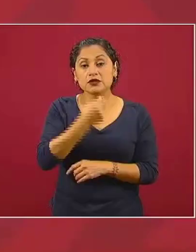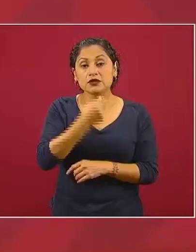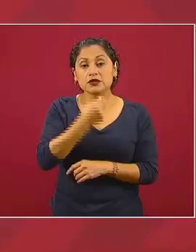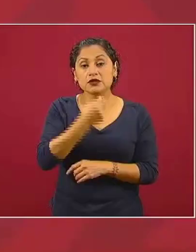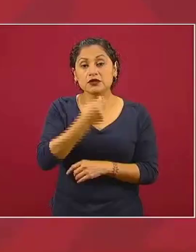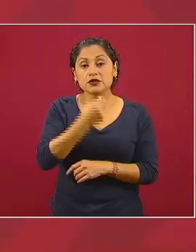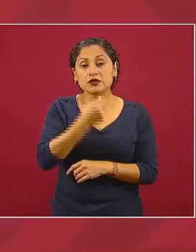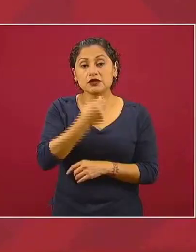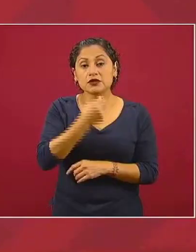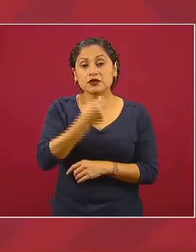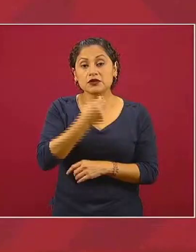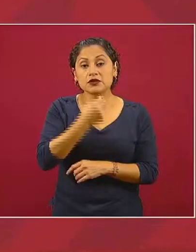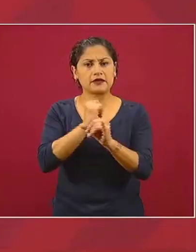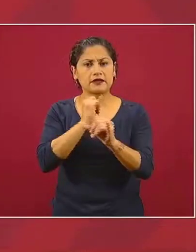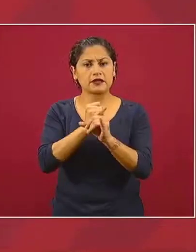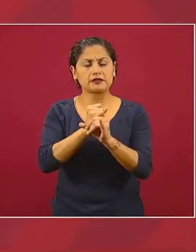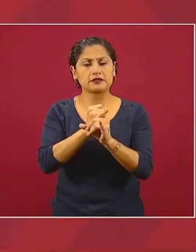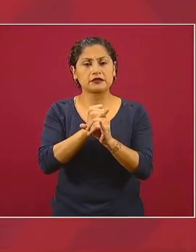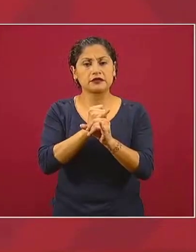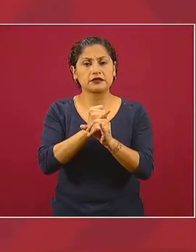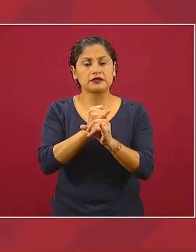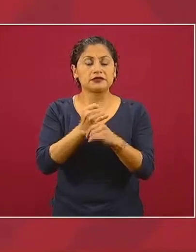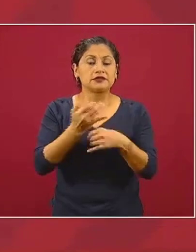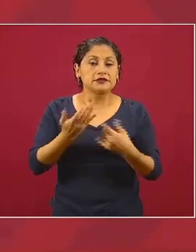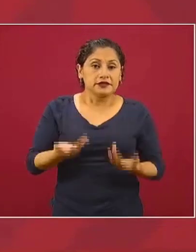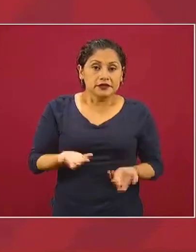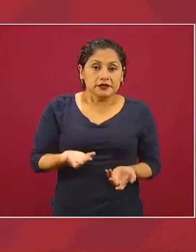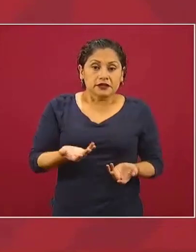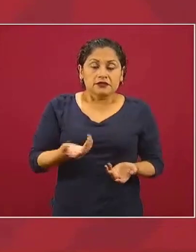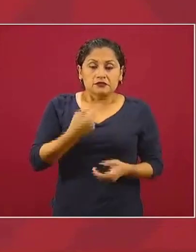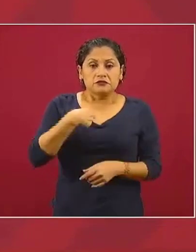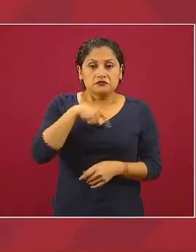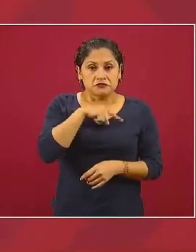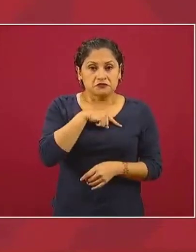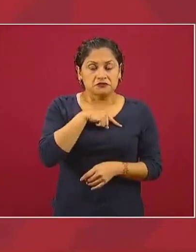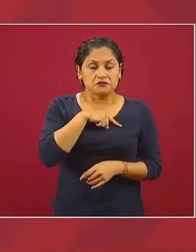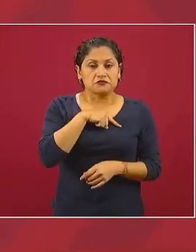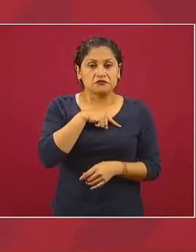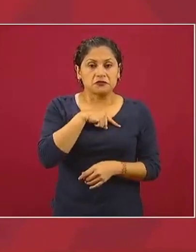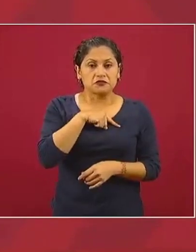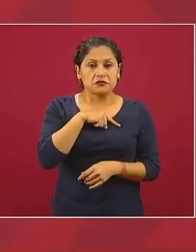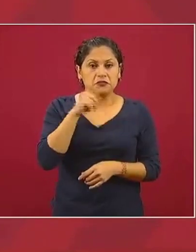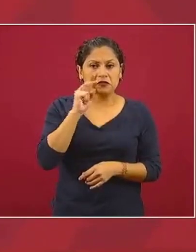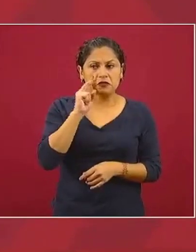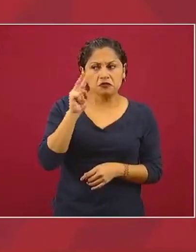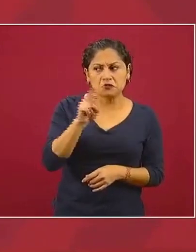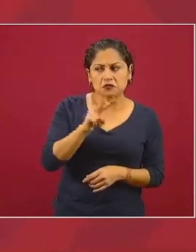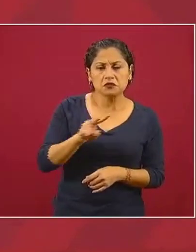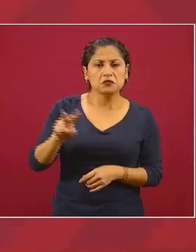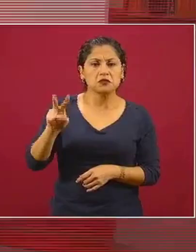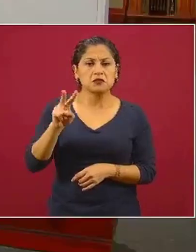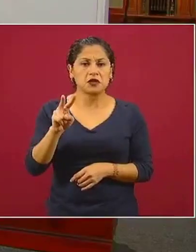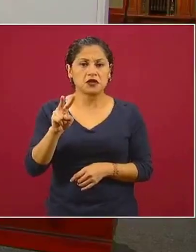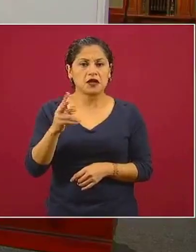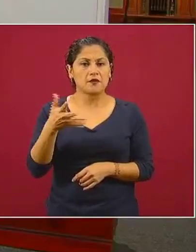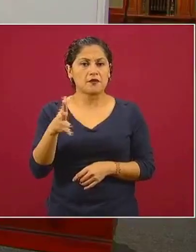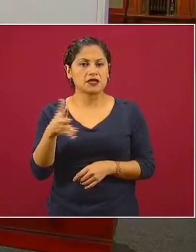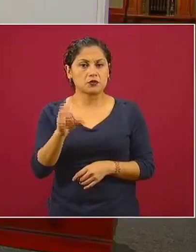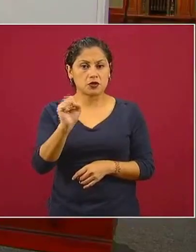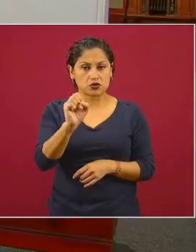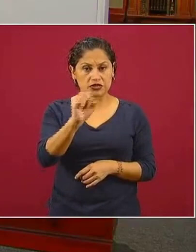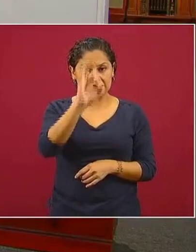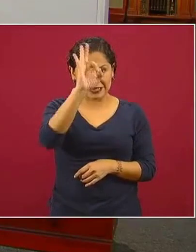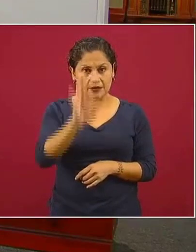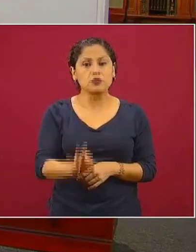a internet y lo que hemos nosotros visto en nuestros estudios es que alrededor del 60 por ciento